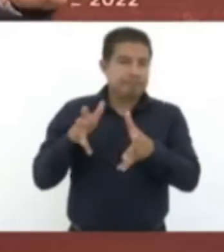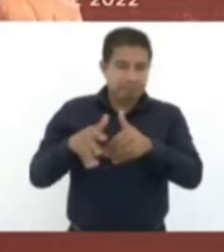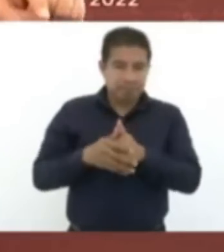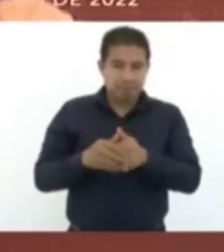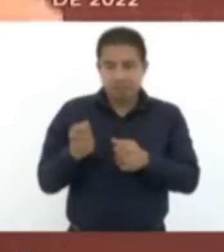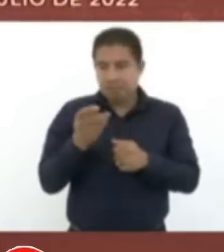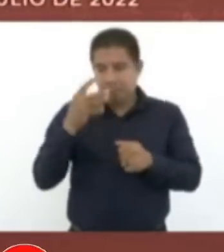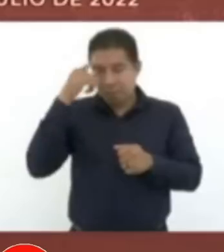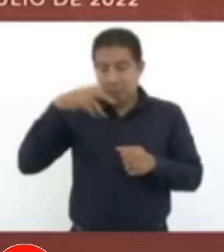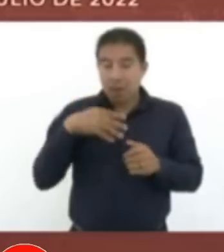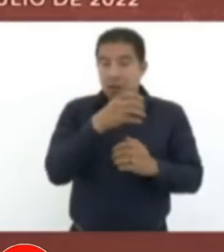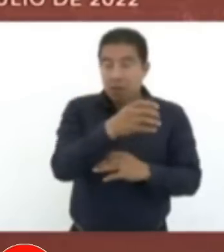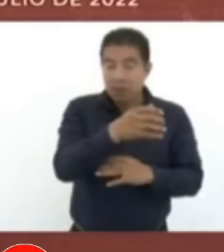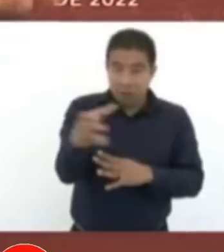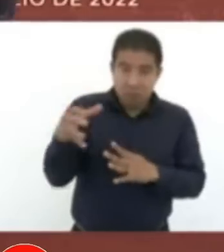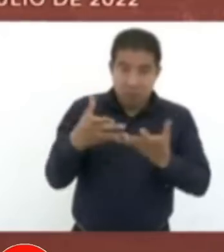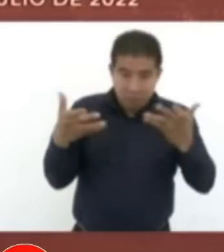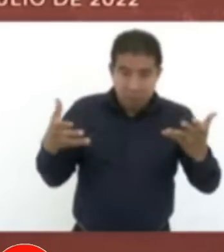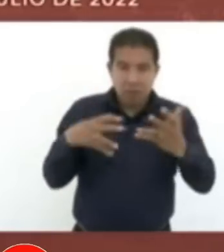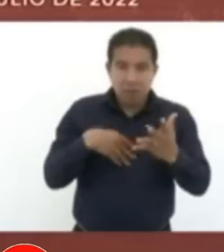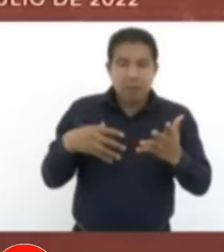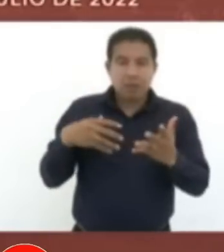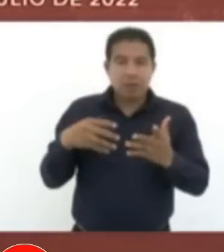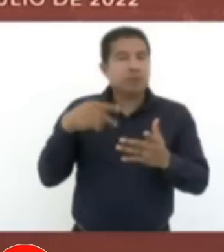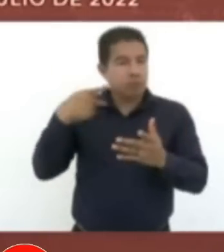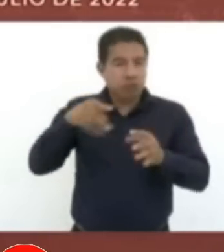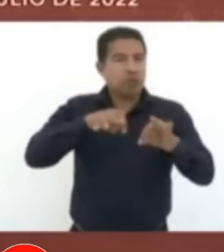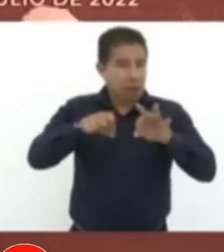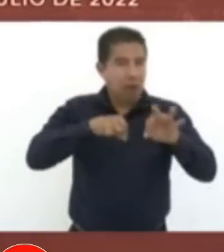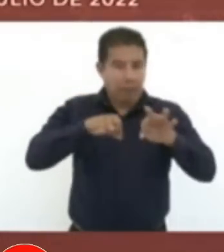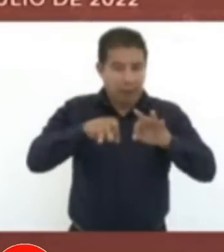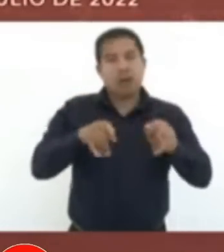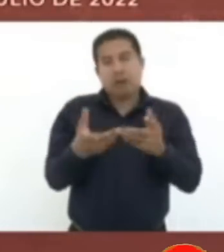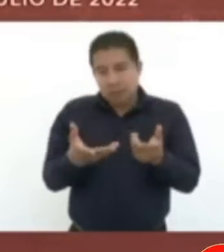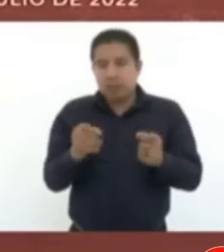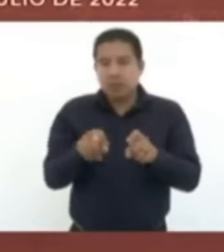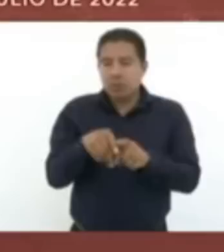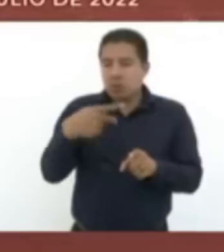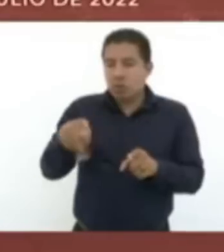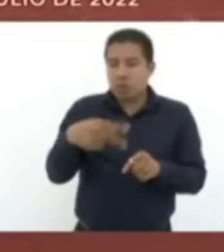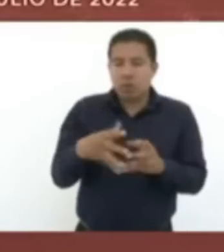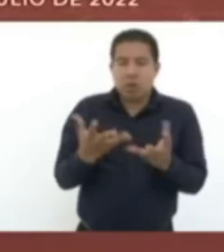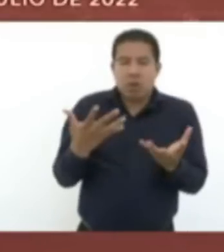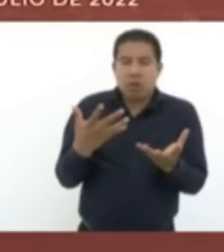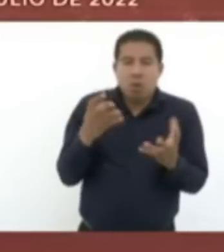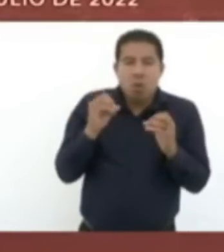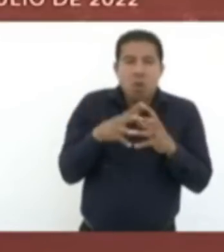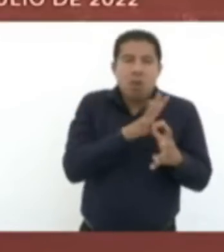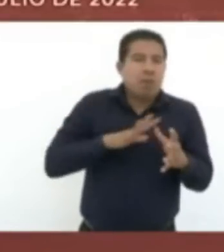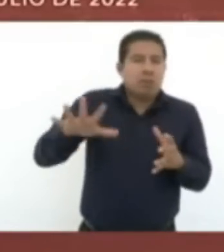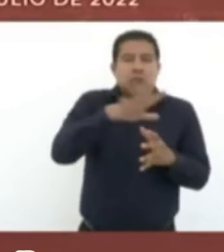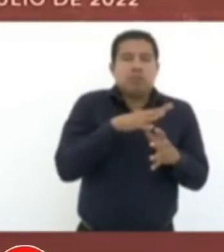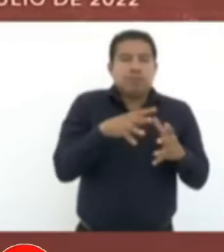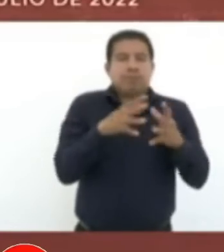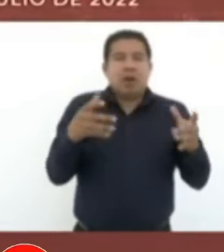cultiven su tierra, sea pequeña propiedad o sea ejido. Ya se está